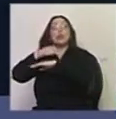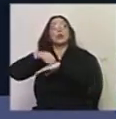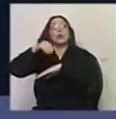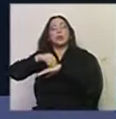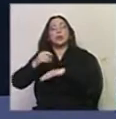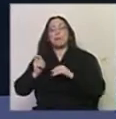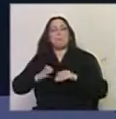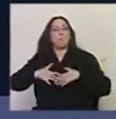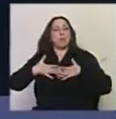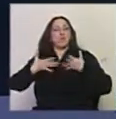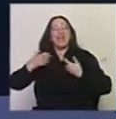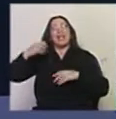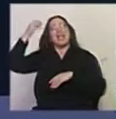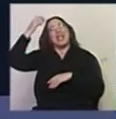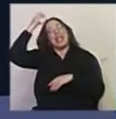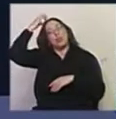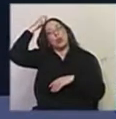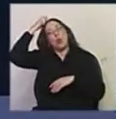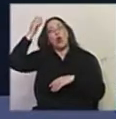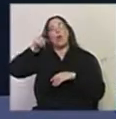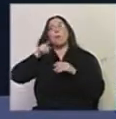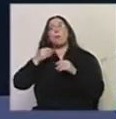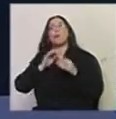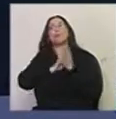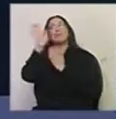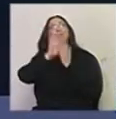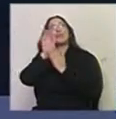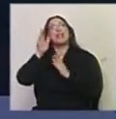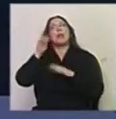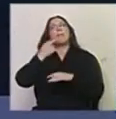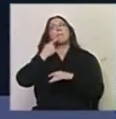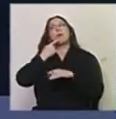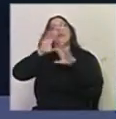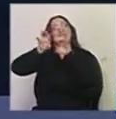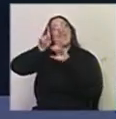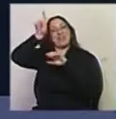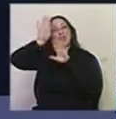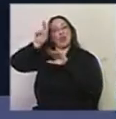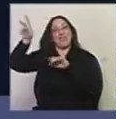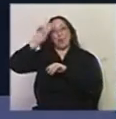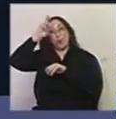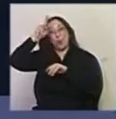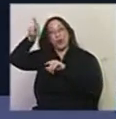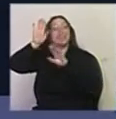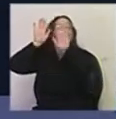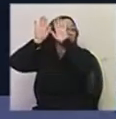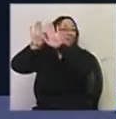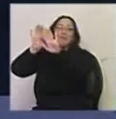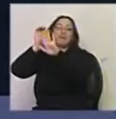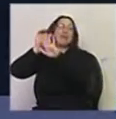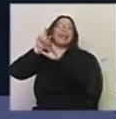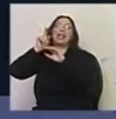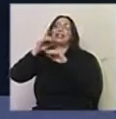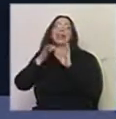muy emotivo en Estocolmo con la cantidad de exiliados políticos uruguayos que viven allá todavía que se quedaron y que tienen ese